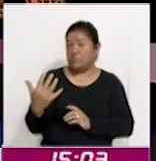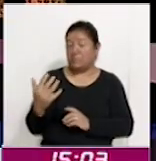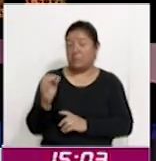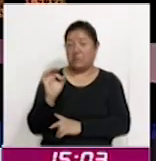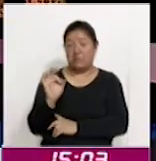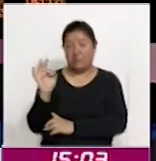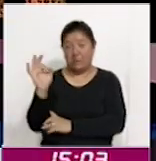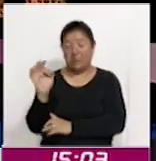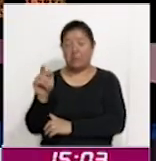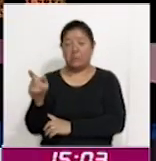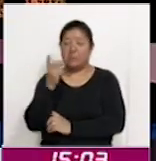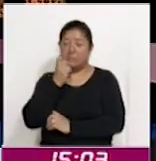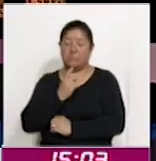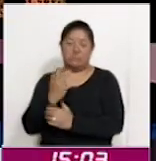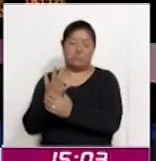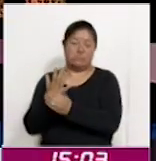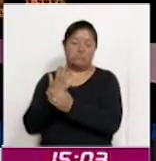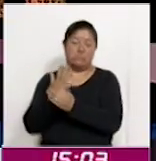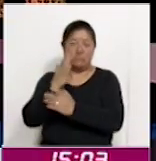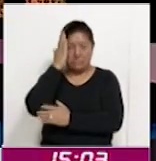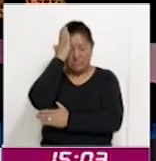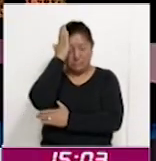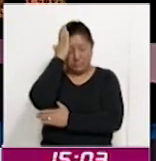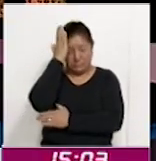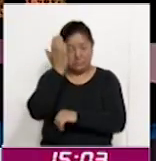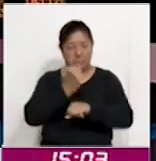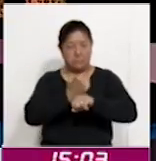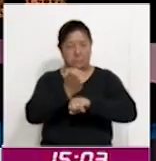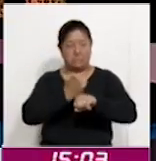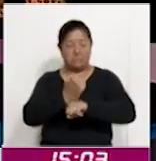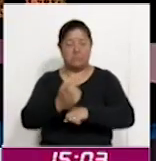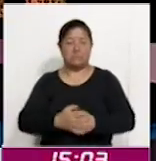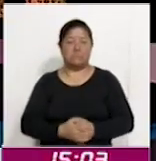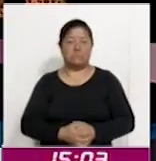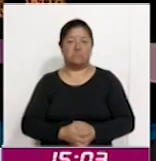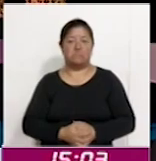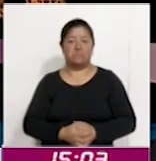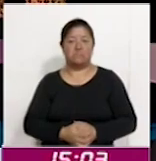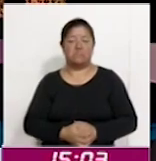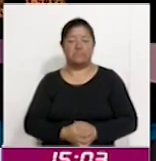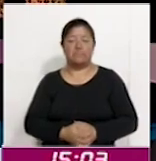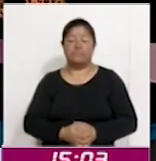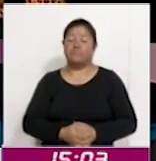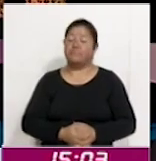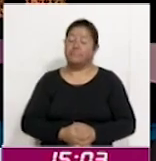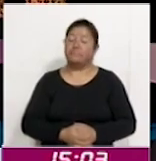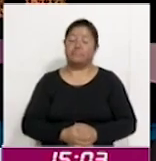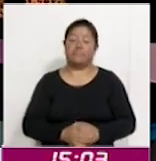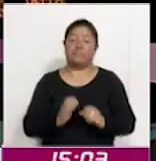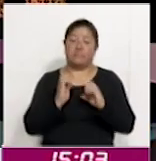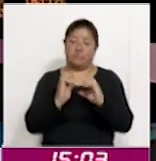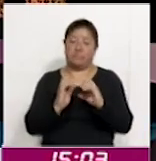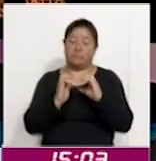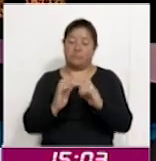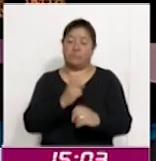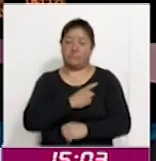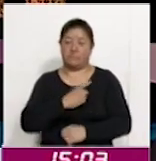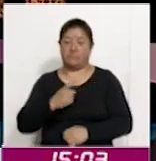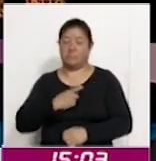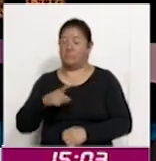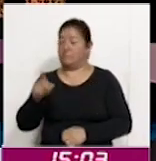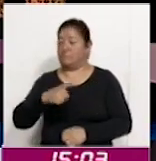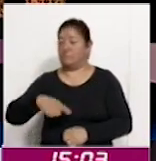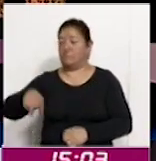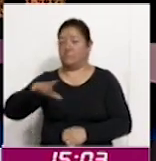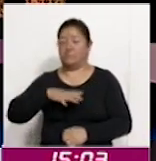centígrados, según lo reportan las autoridades estatales. Así es que hay que estar muy prevenidos ante el descenso